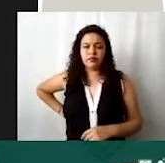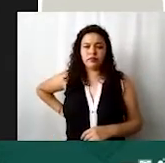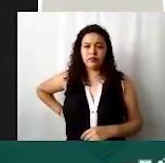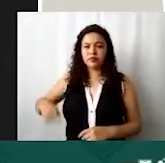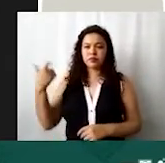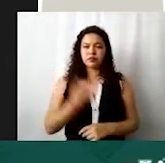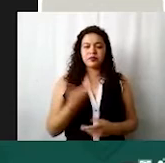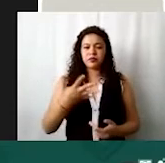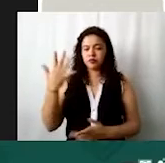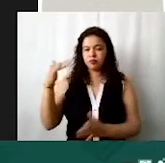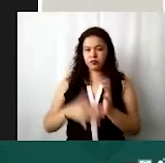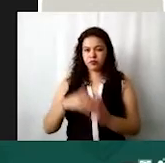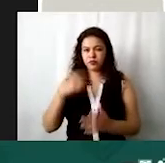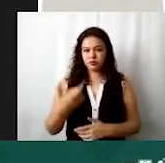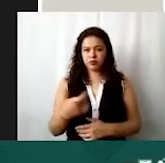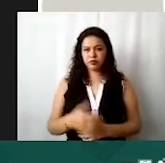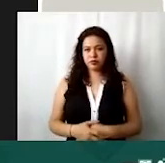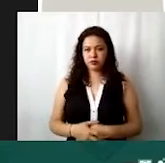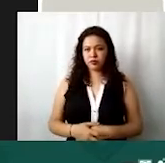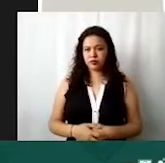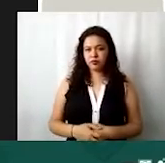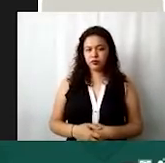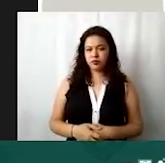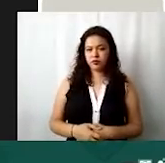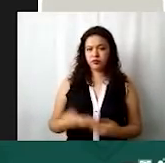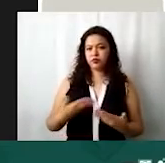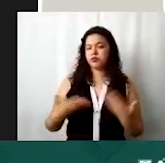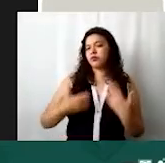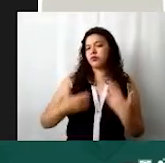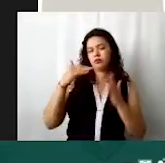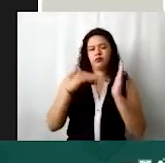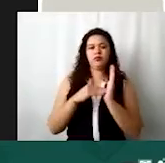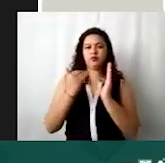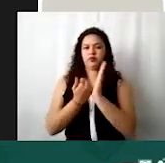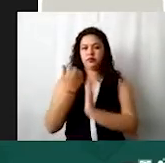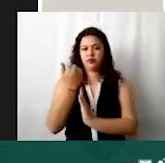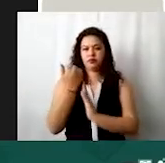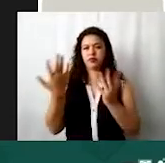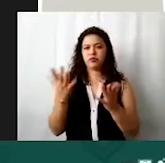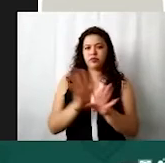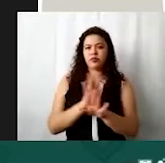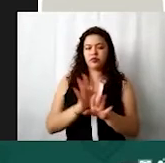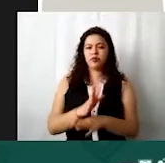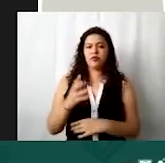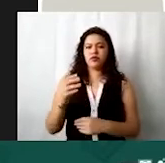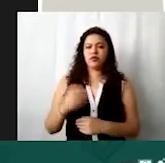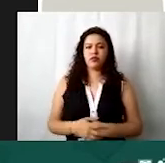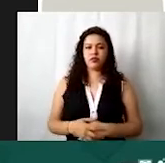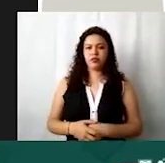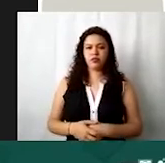ganaba cinco mil pesos vamos a suponer que ahora van a ser no sé seis mil pues cambian aquí el importe